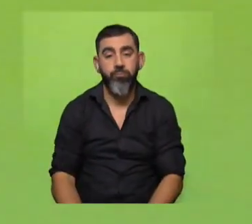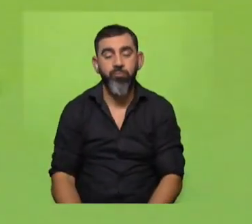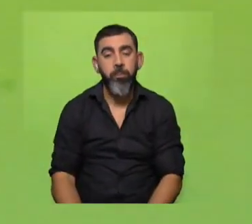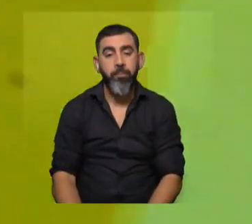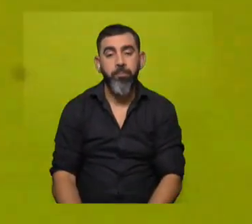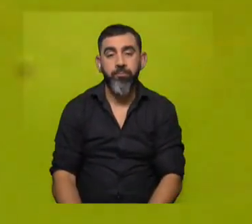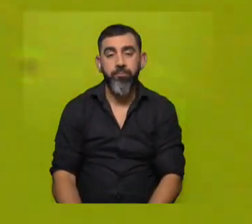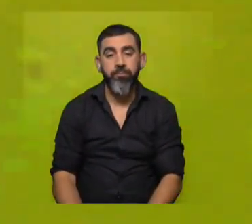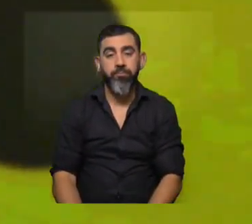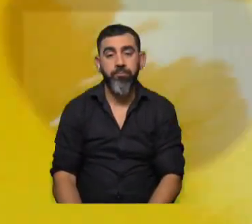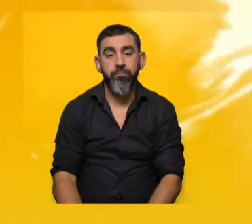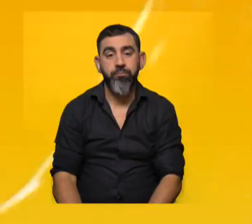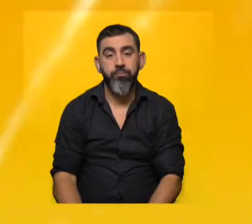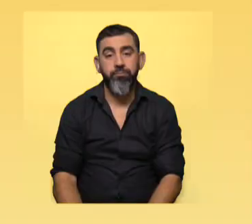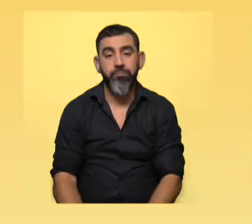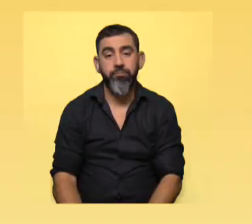ciencia sobre esto.